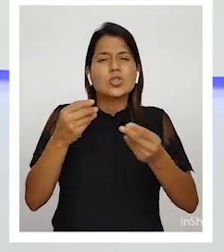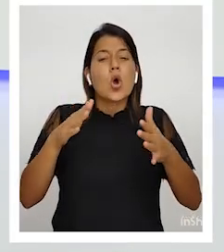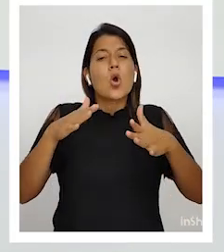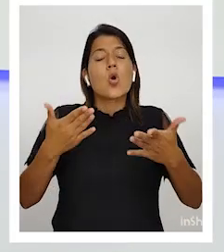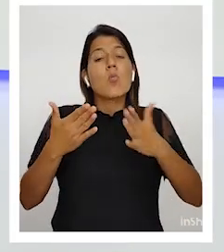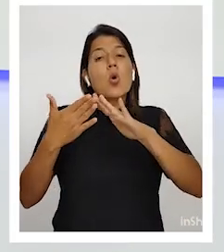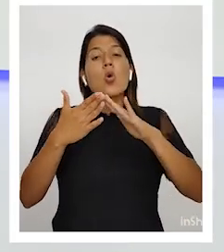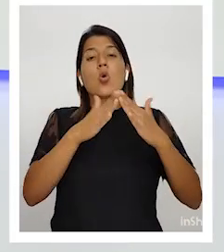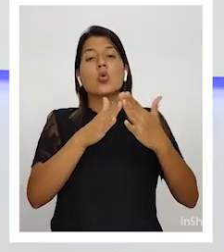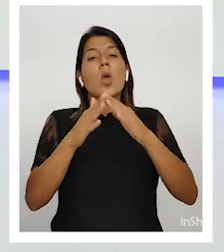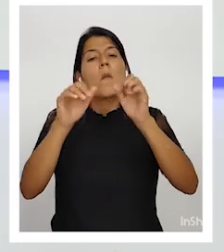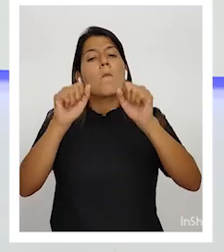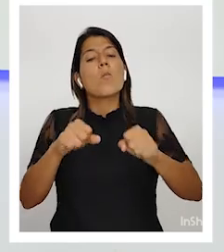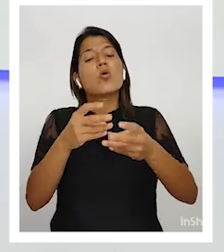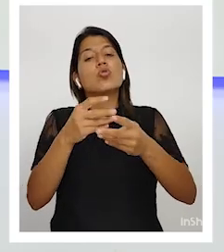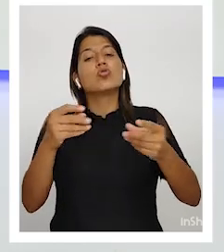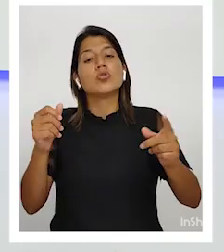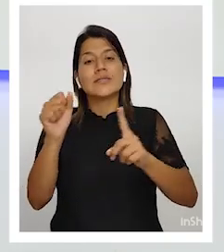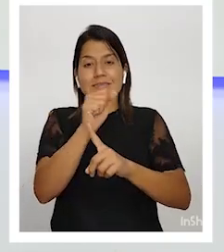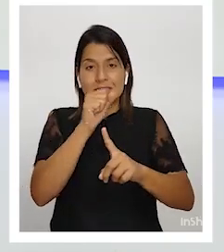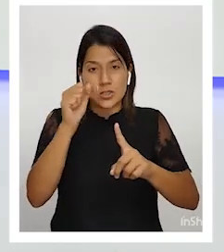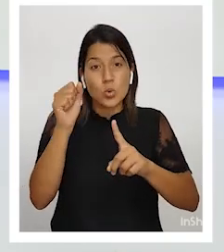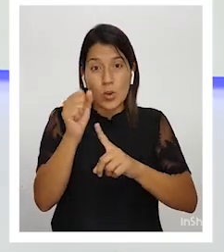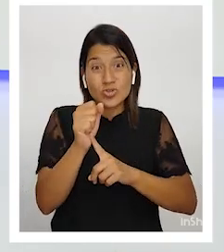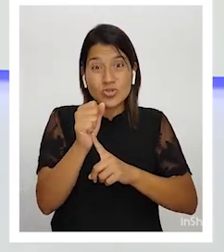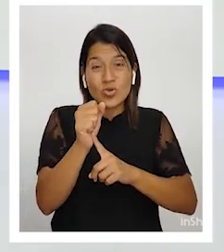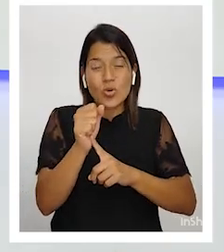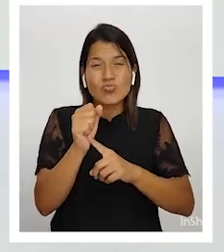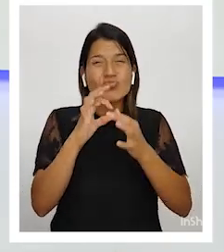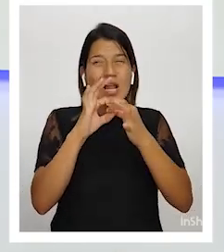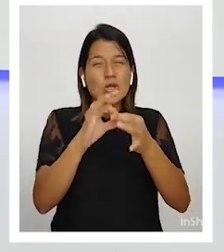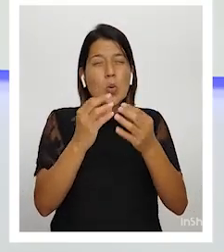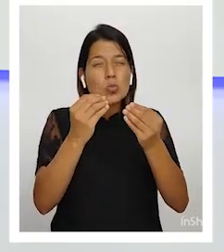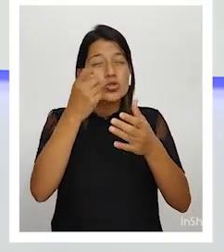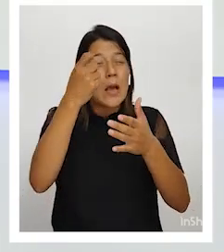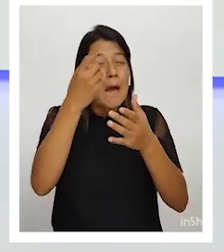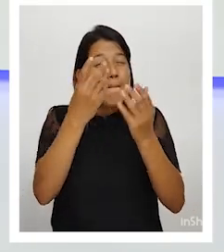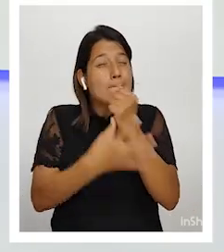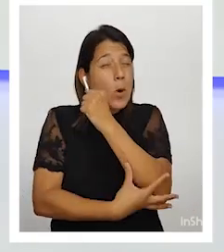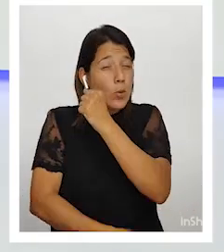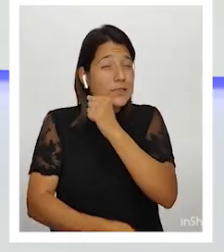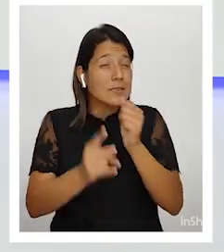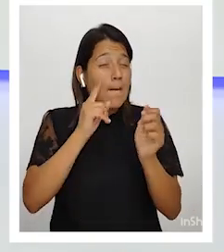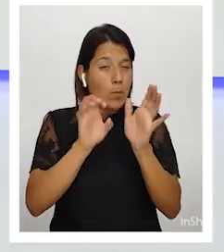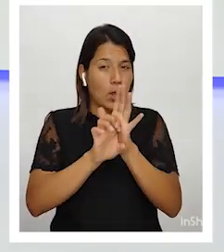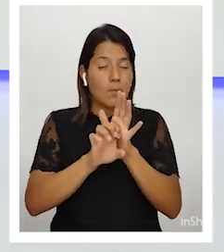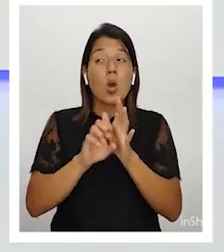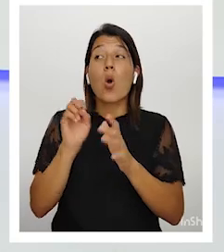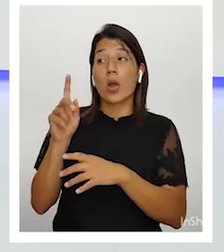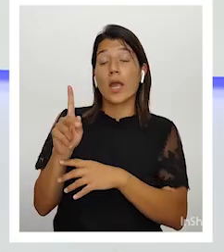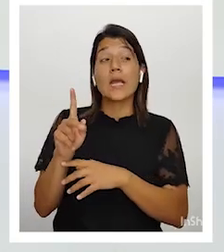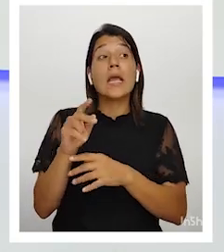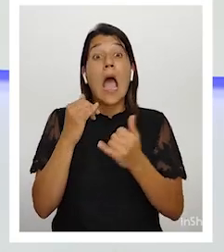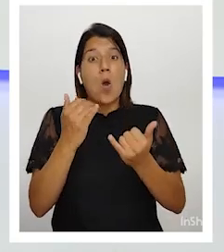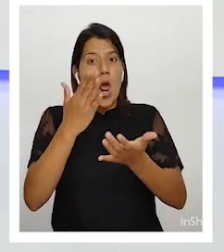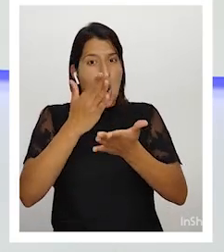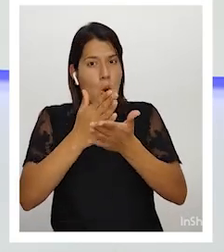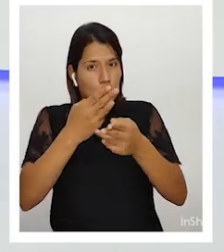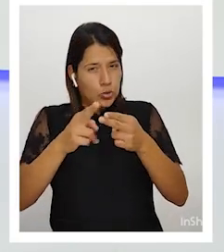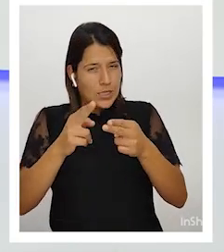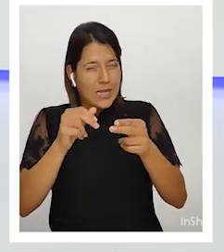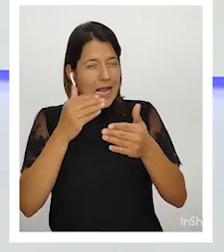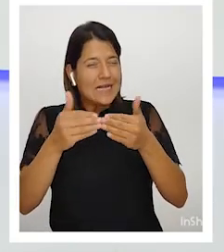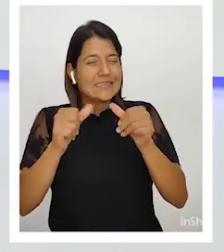resolviendo situaciones de extrema pobreza, por ejemplo. Pero vamos a ir a una breve pausa y ya continuamos